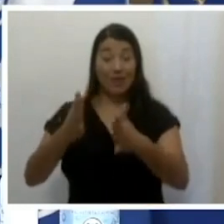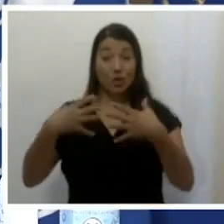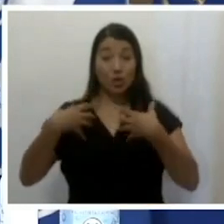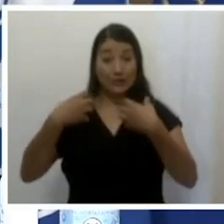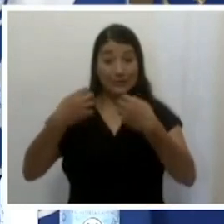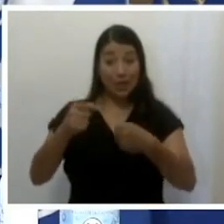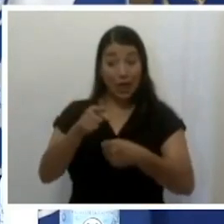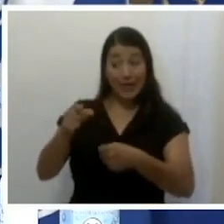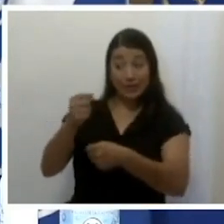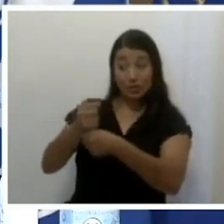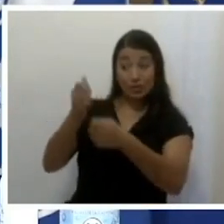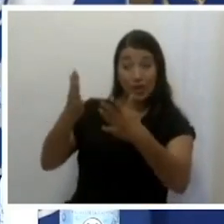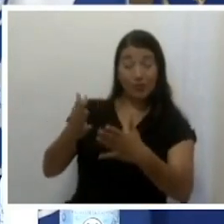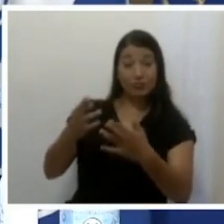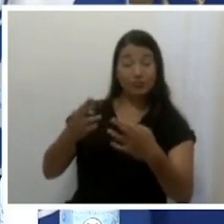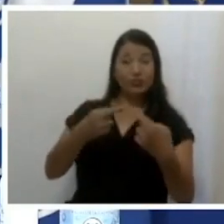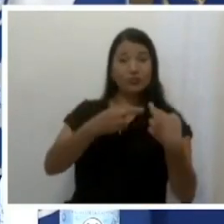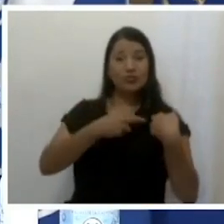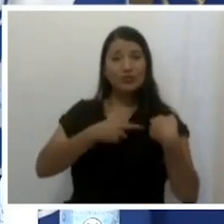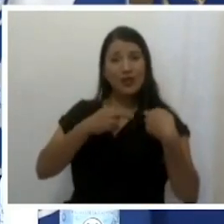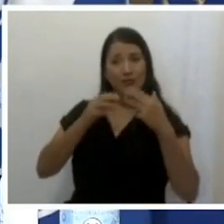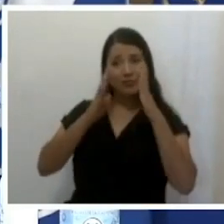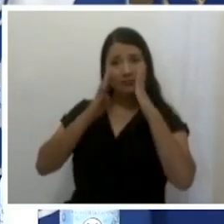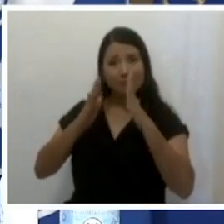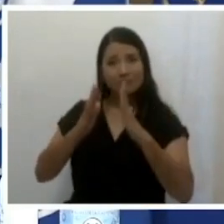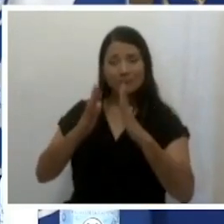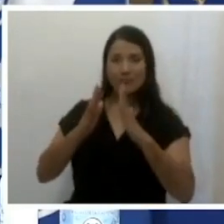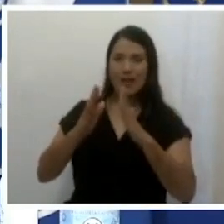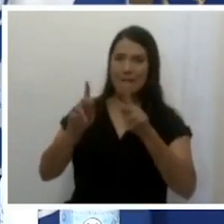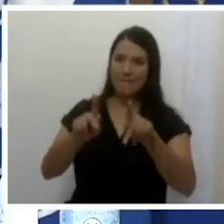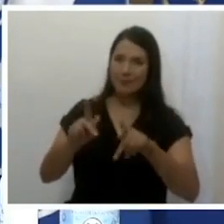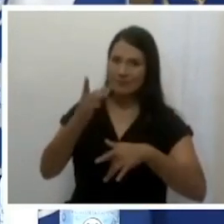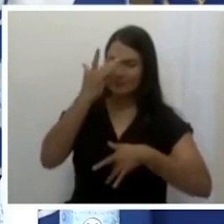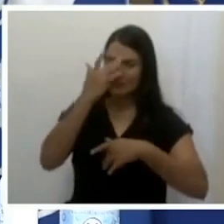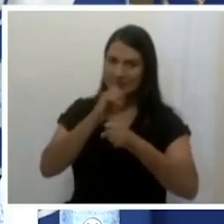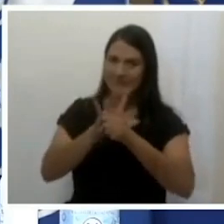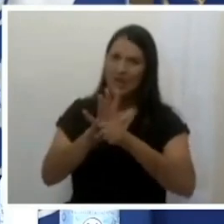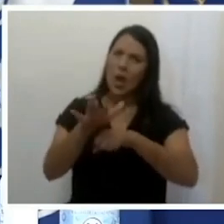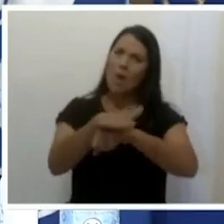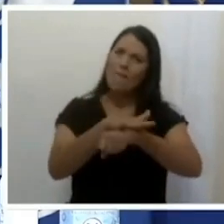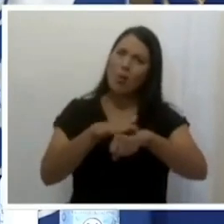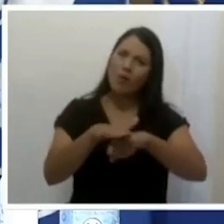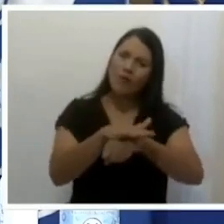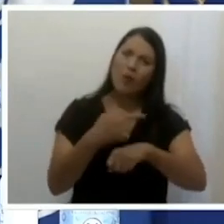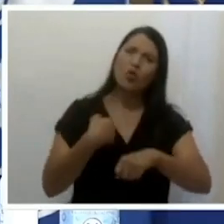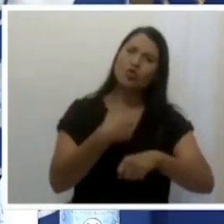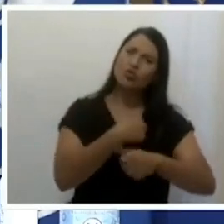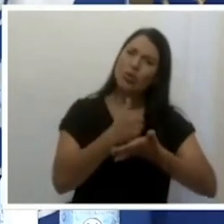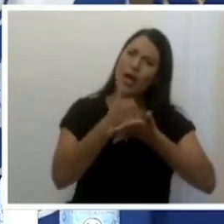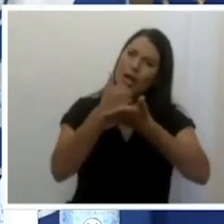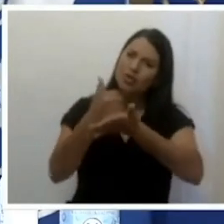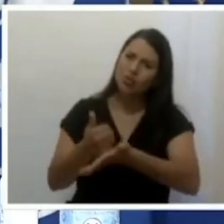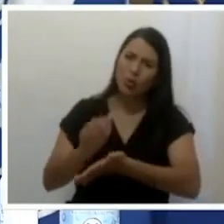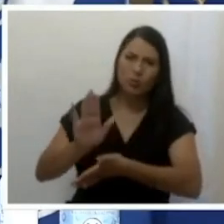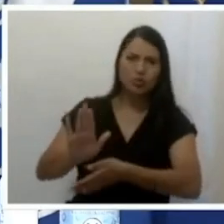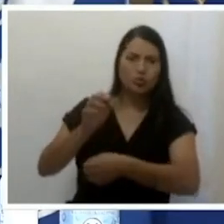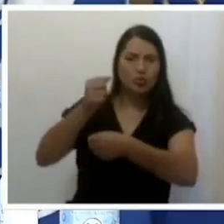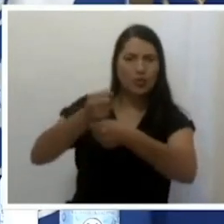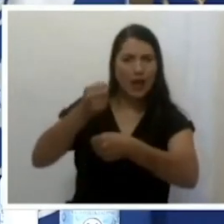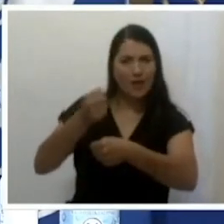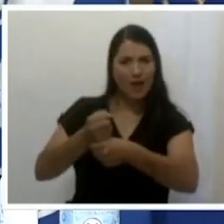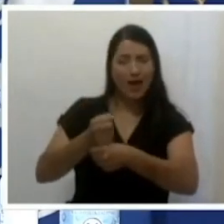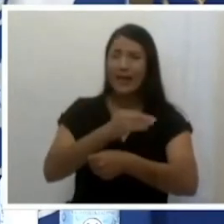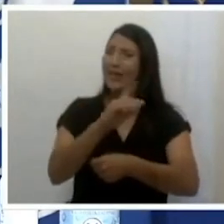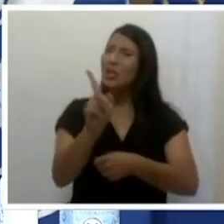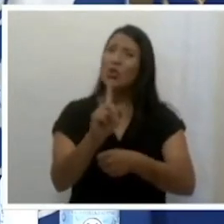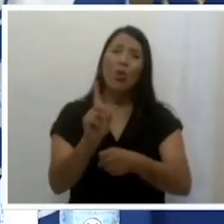personal que está en esa primera línea, por favor, seamos agentes que faciliten la vida de ese personal en